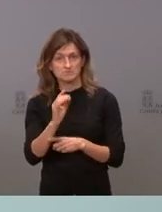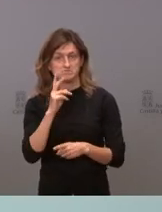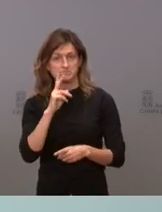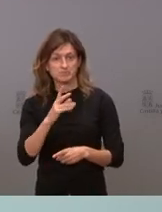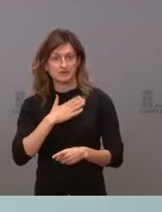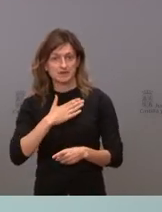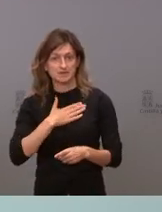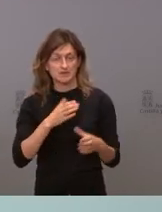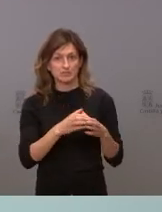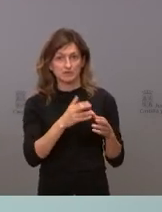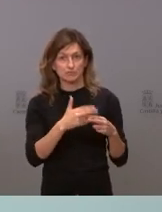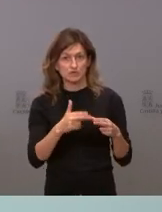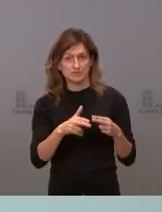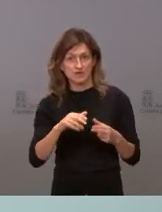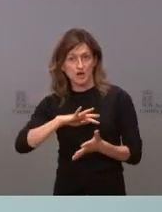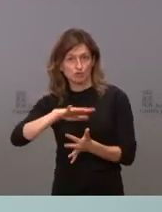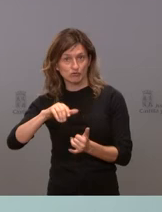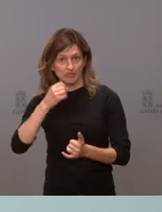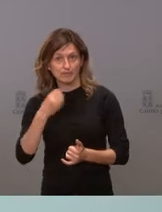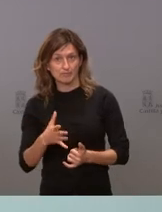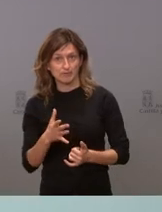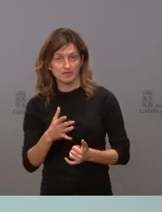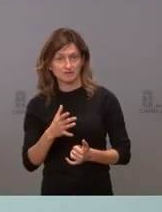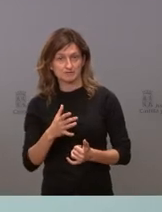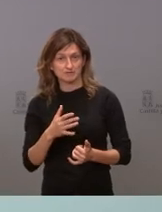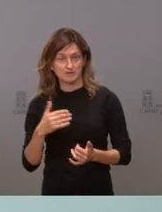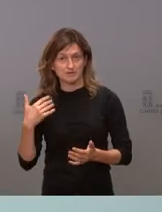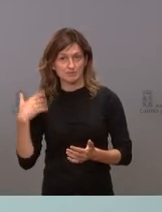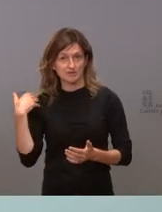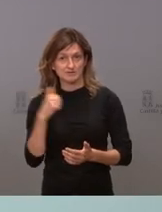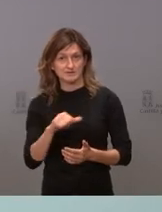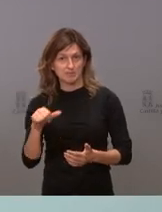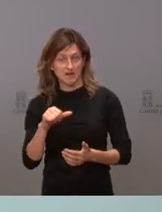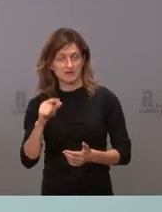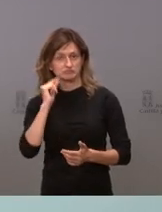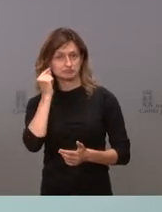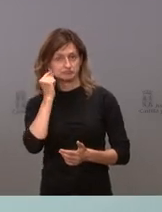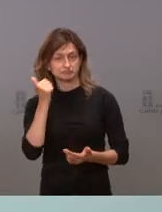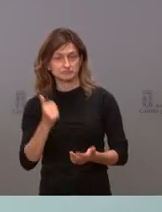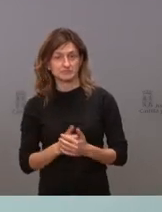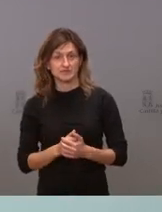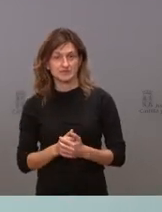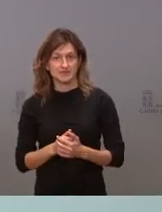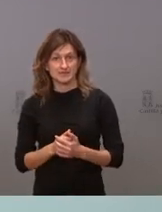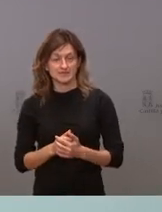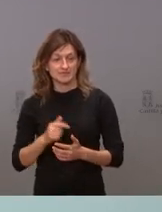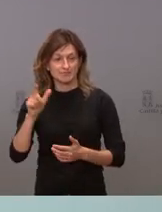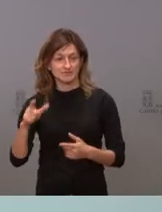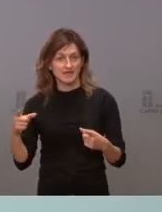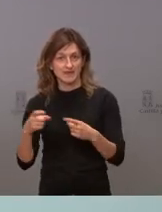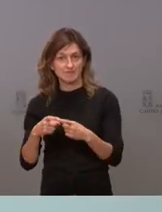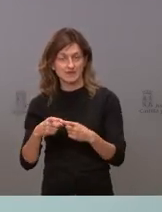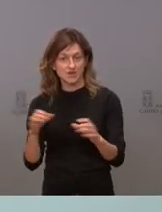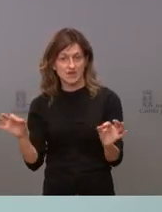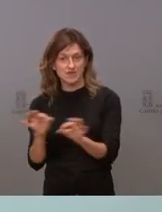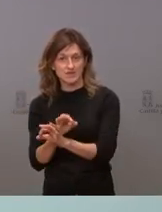para nuestro partido político, por lo menos, que hemos tenido en las últimas semanas. Cuando el enemigo se equivoca, no hay